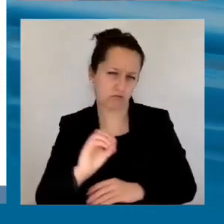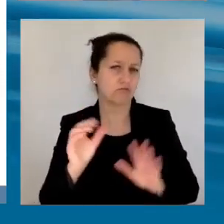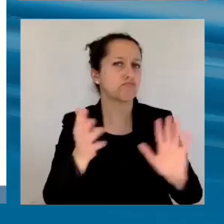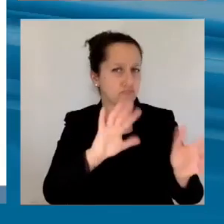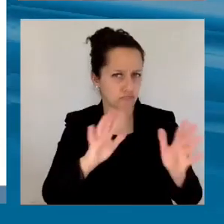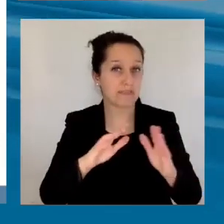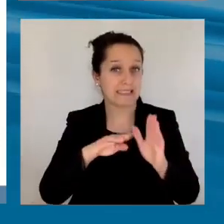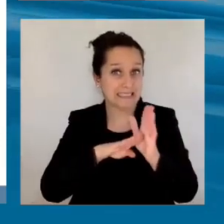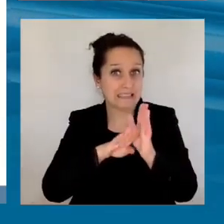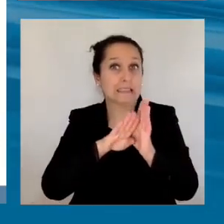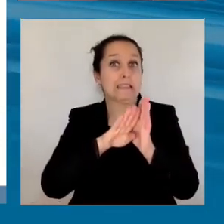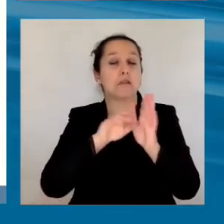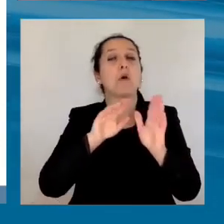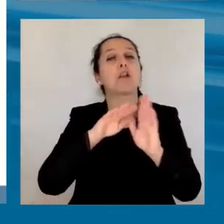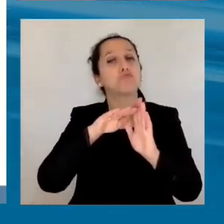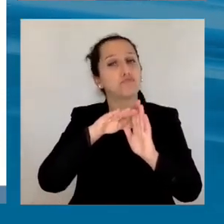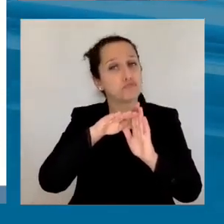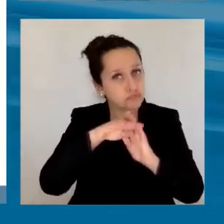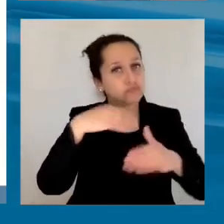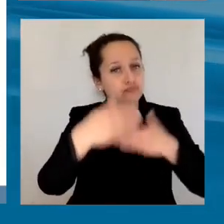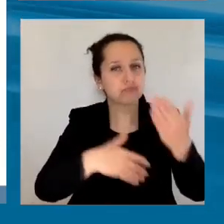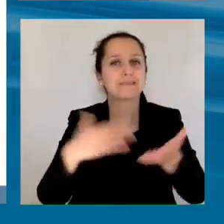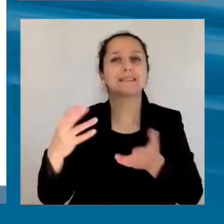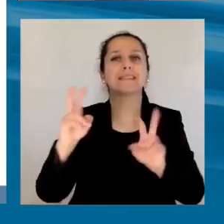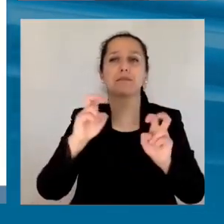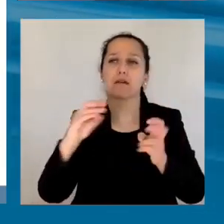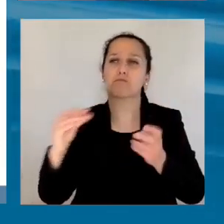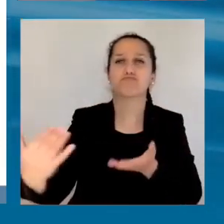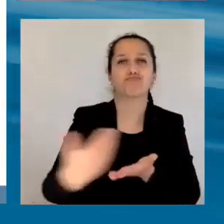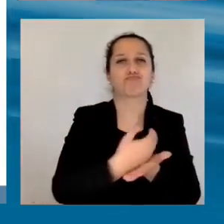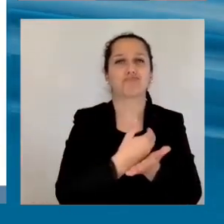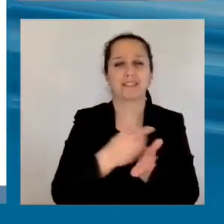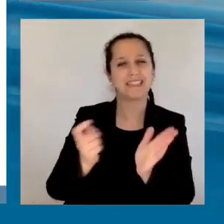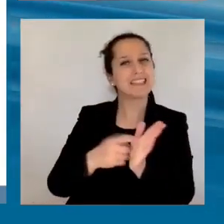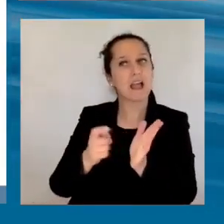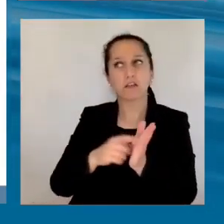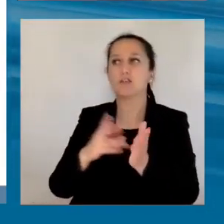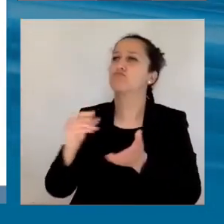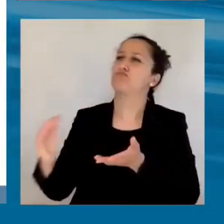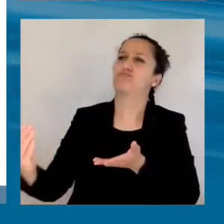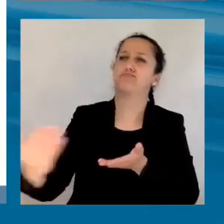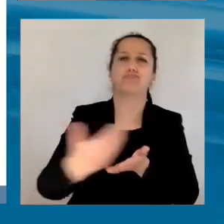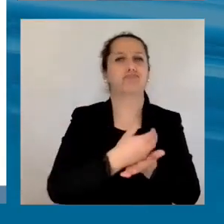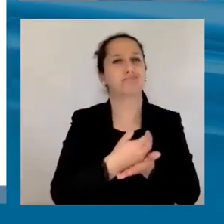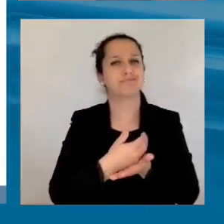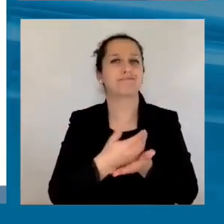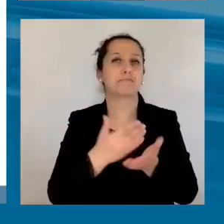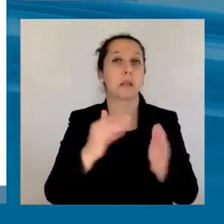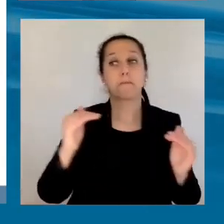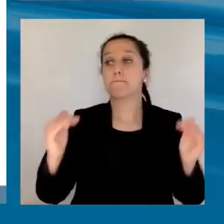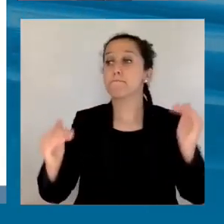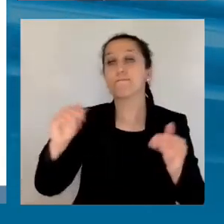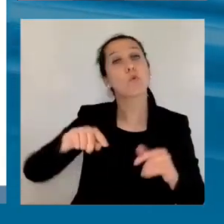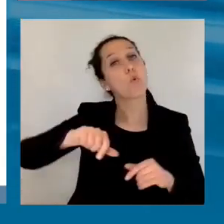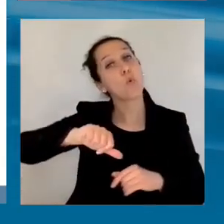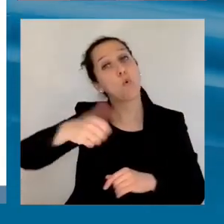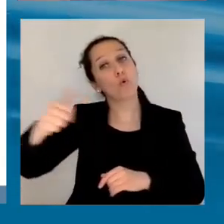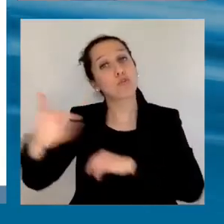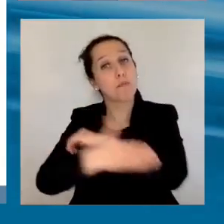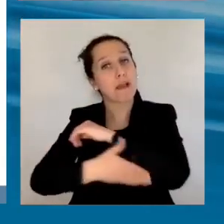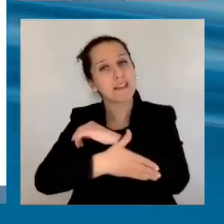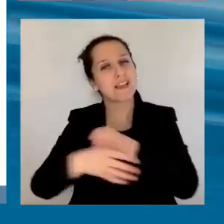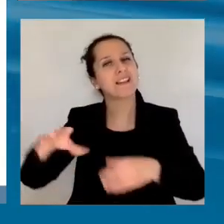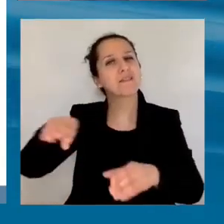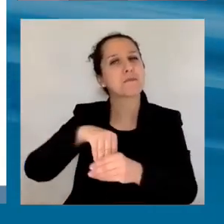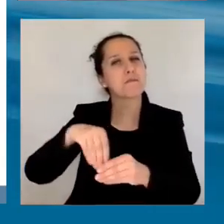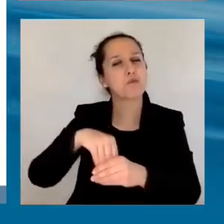aumento de ingresos tributarios y vemos cómo, a pesar de ese aumento, la brecha con los países de la OCDE es muy grande. El promedio para